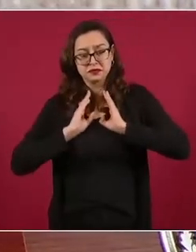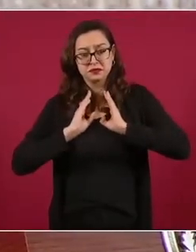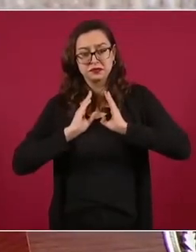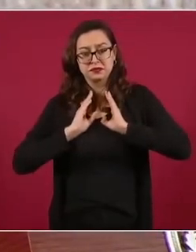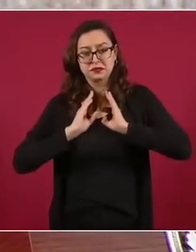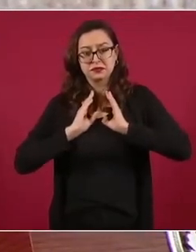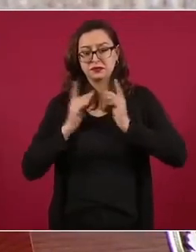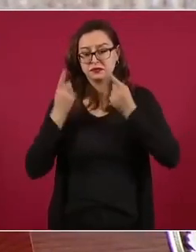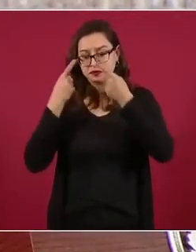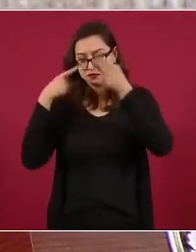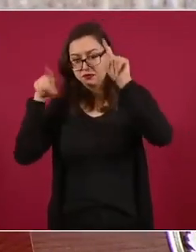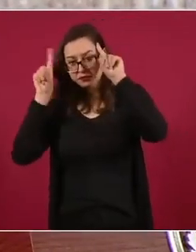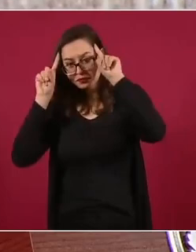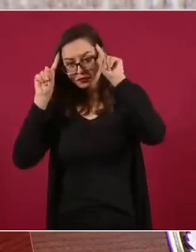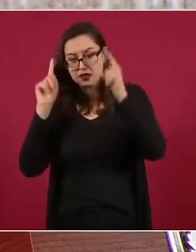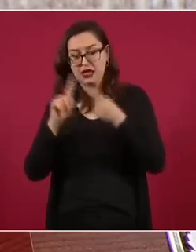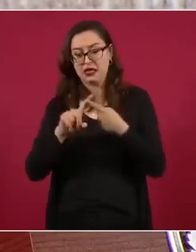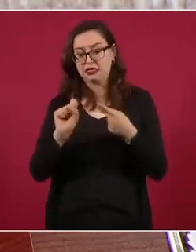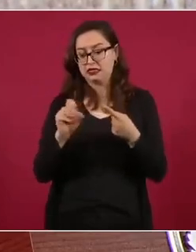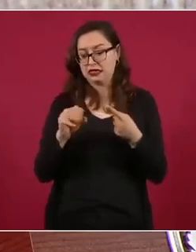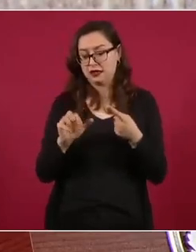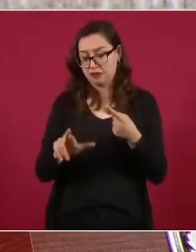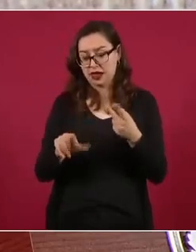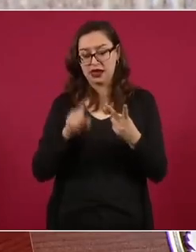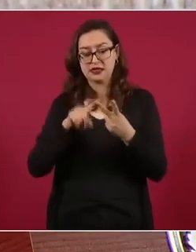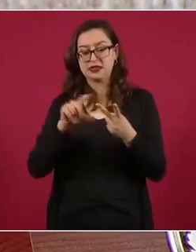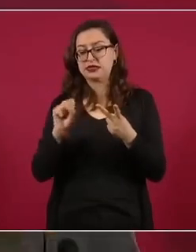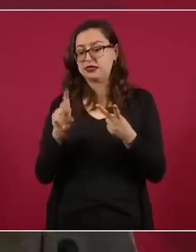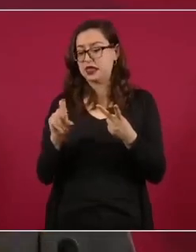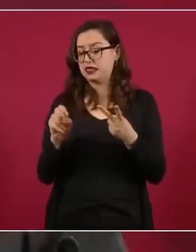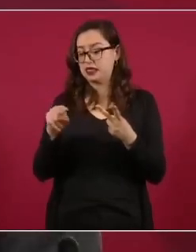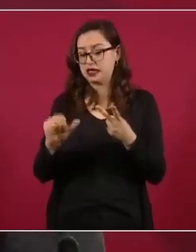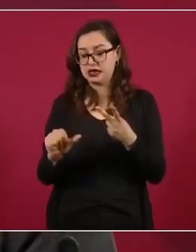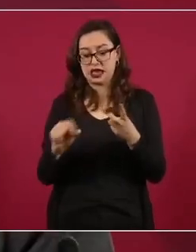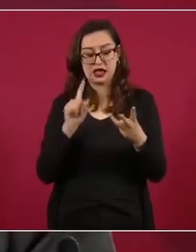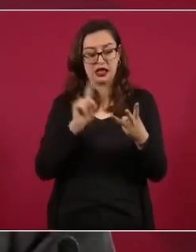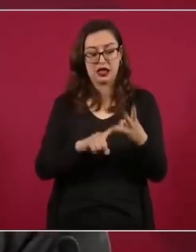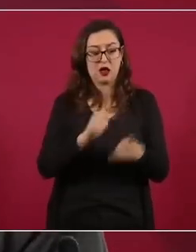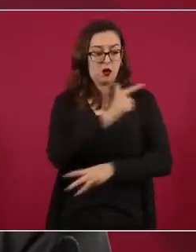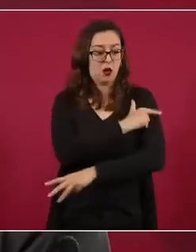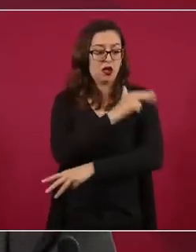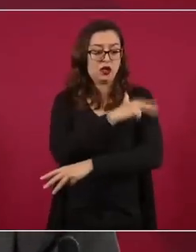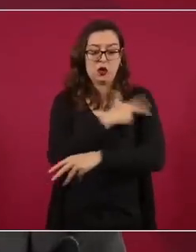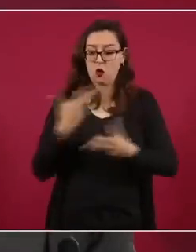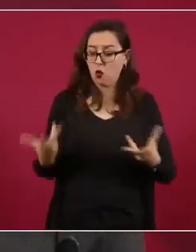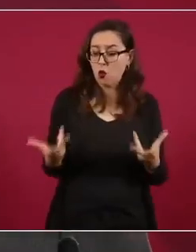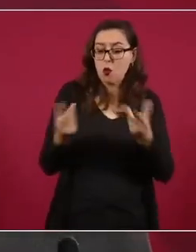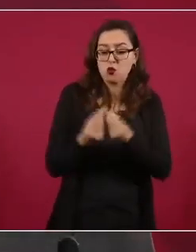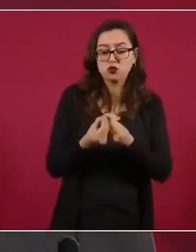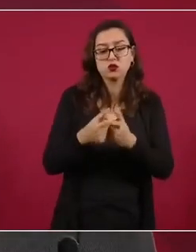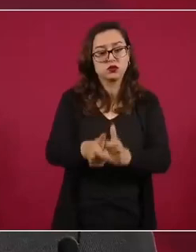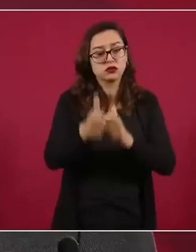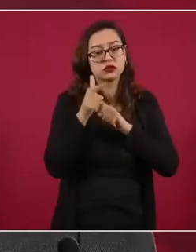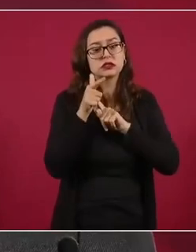para que la Secretaría de Defensa y la Secretaría de Marina nos sigan ayudando